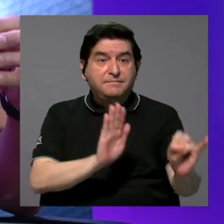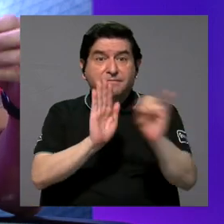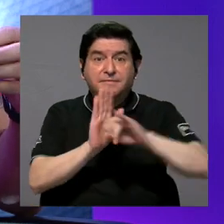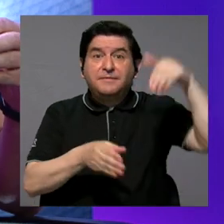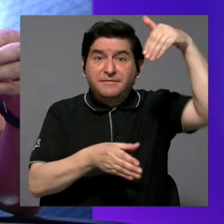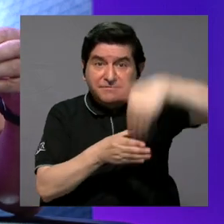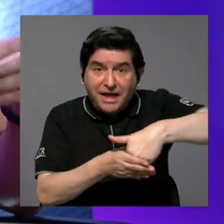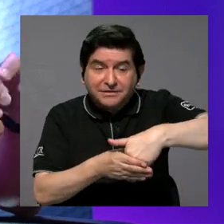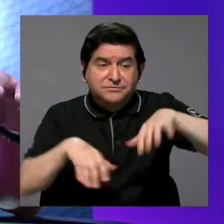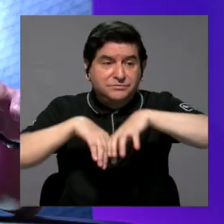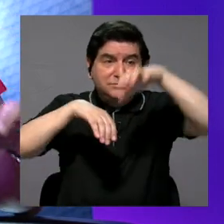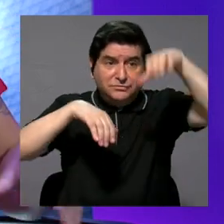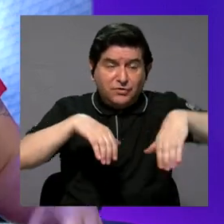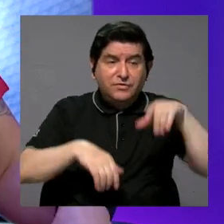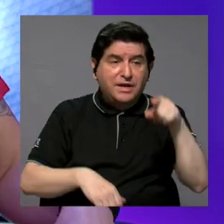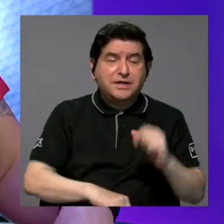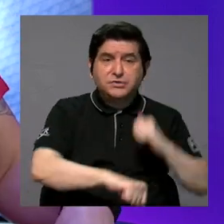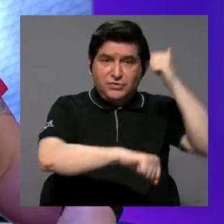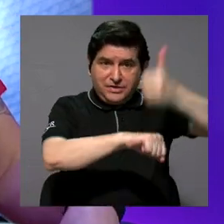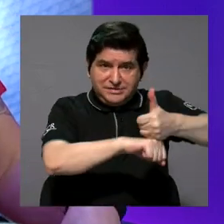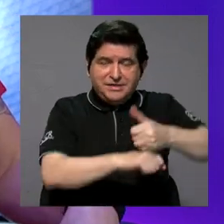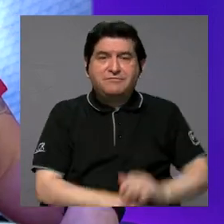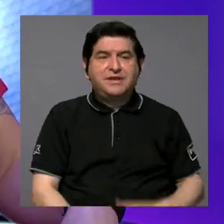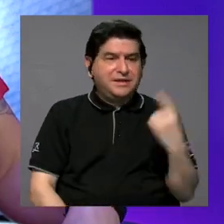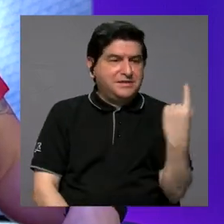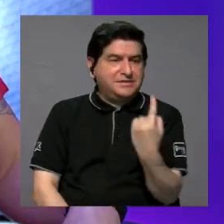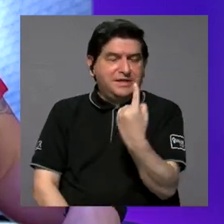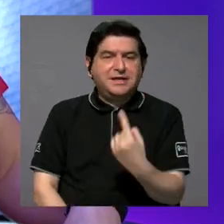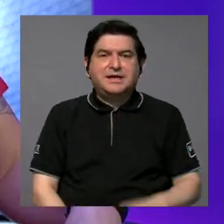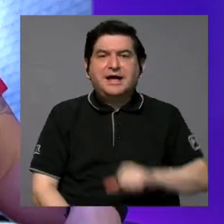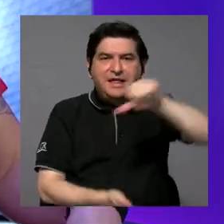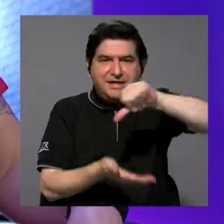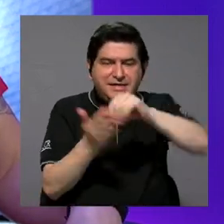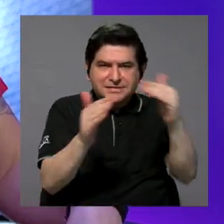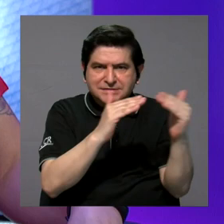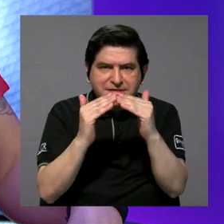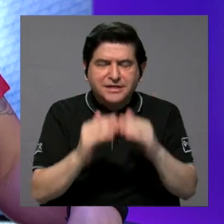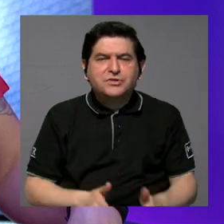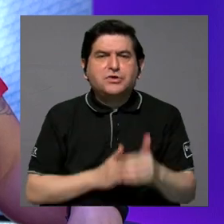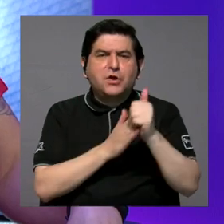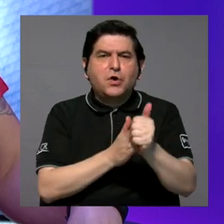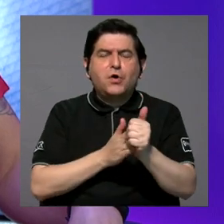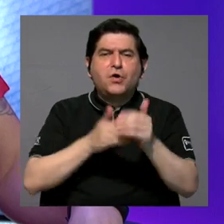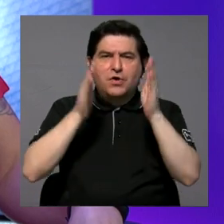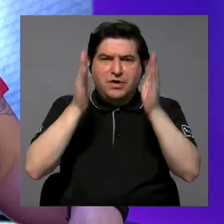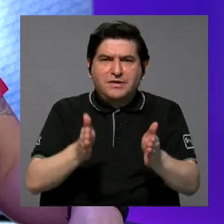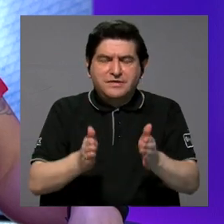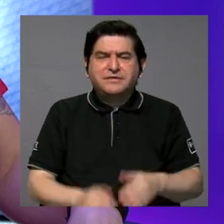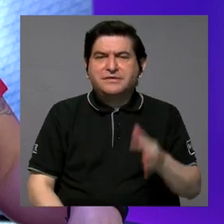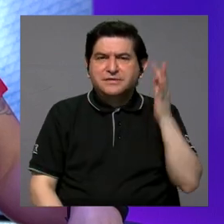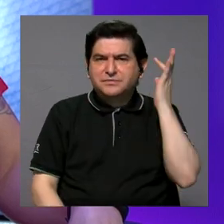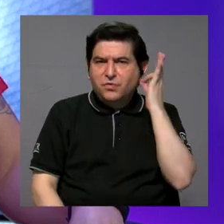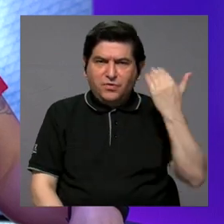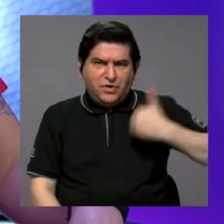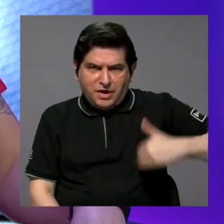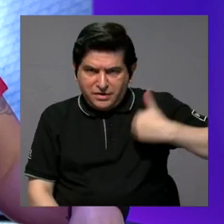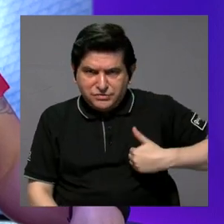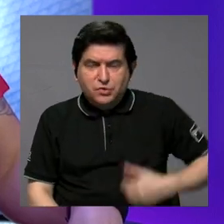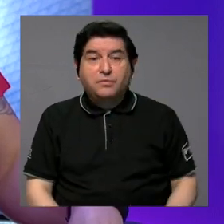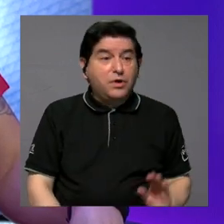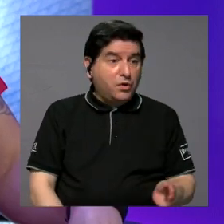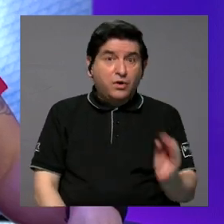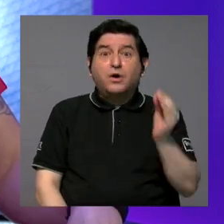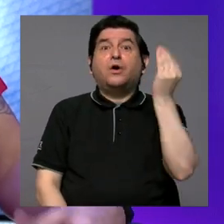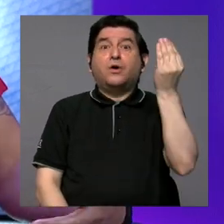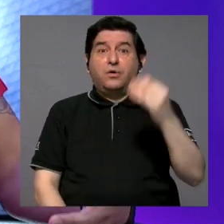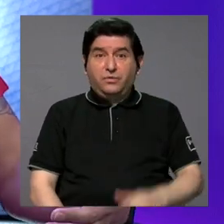dentro del cantón donde se vaya a posicionar cada uno de estos espacios, realmente a esas lideresas, a esos líderes comunitarios, a esos chicos